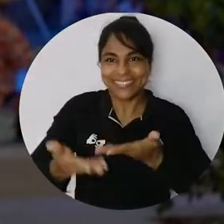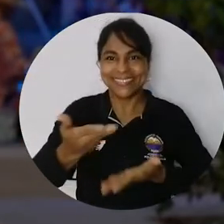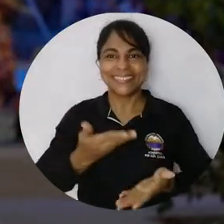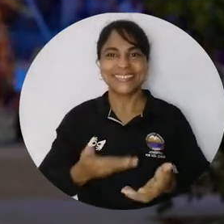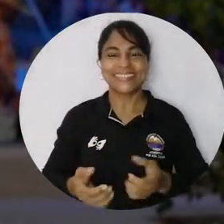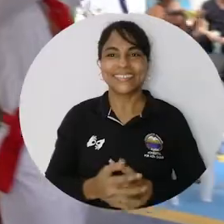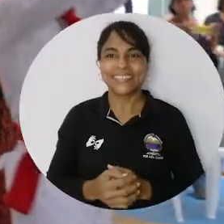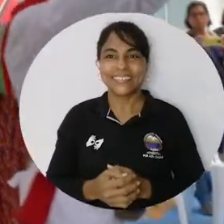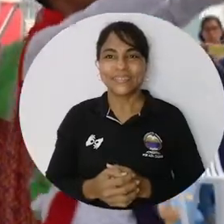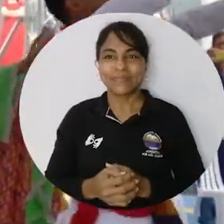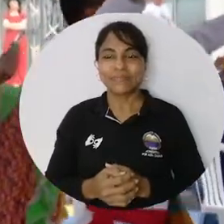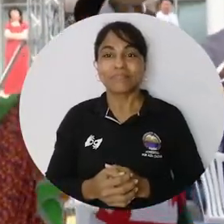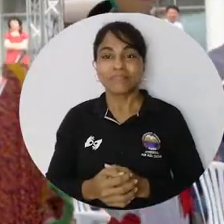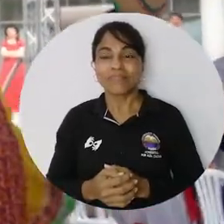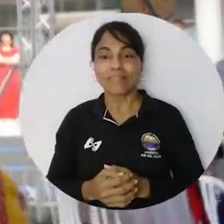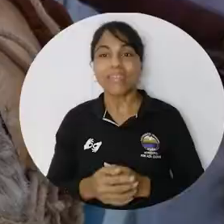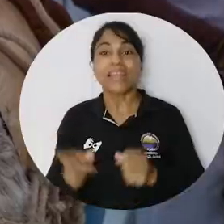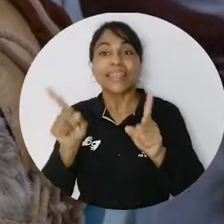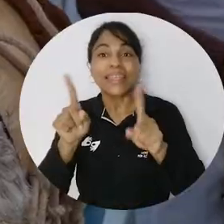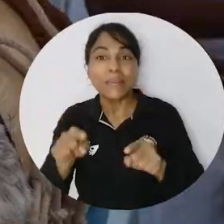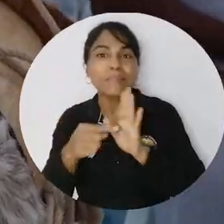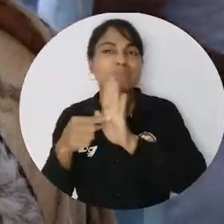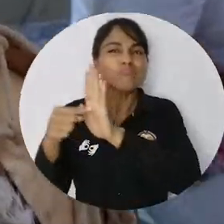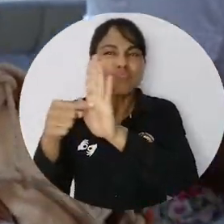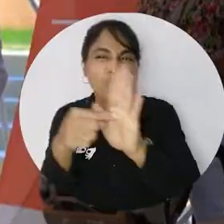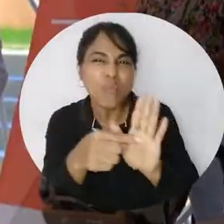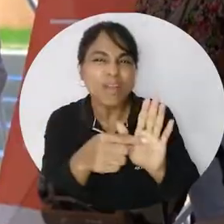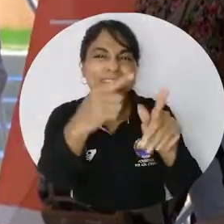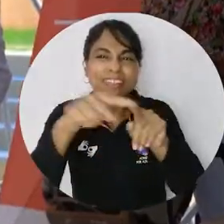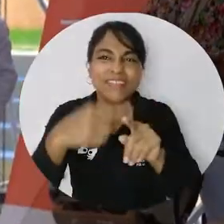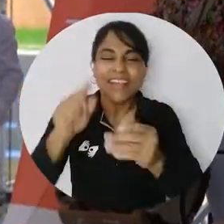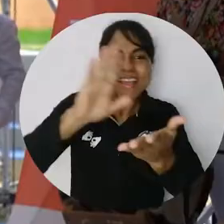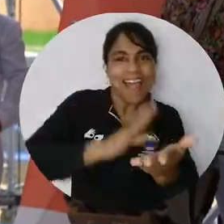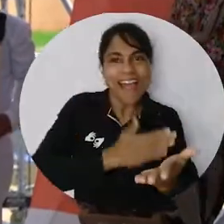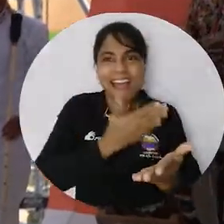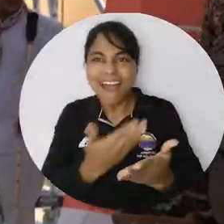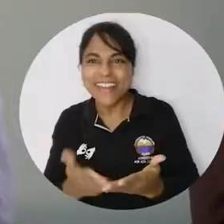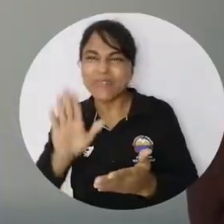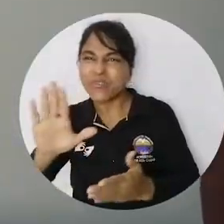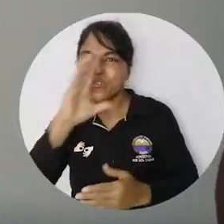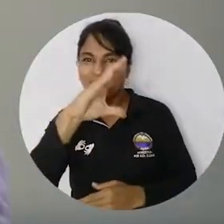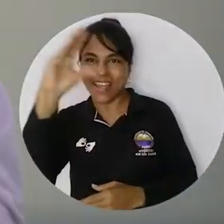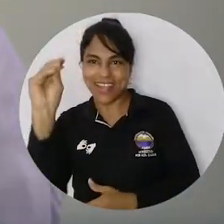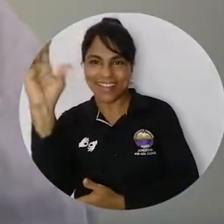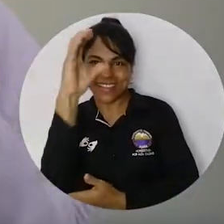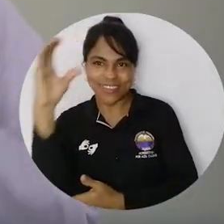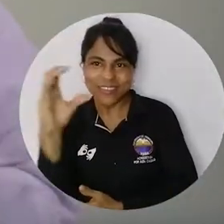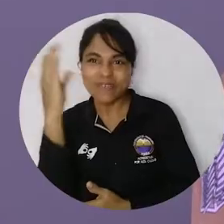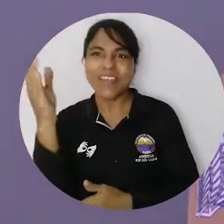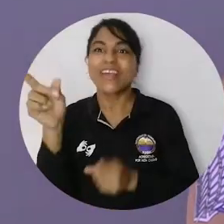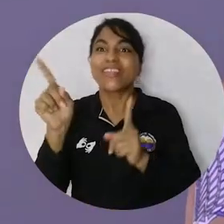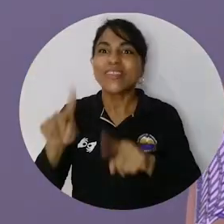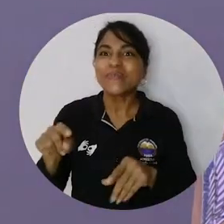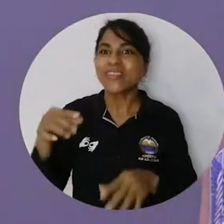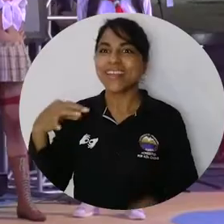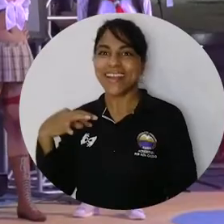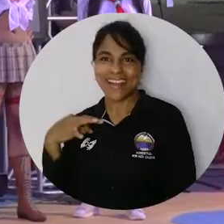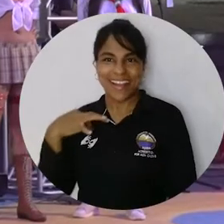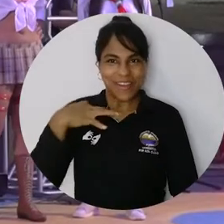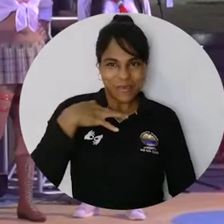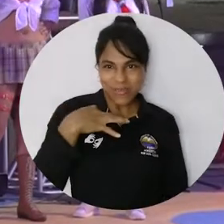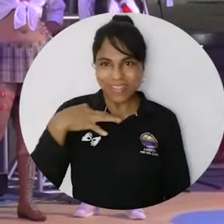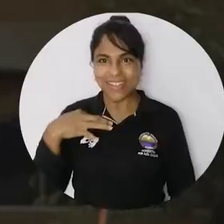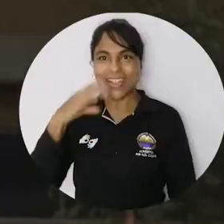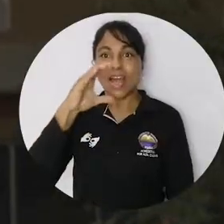personas que se acercaban. El acto de clausura también tuvo espacio para presentaciones de ritmos típicos del Caribe colombiano, así como para la ficción a